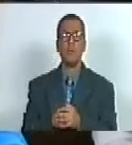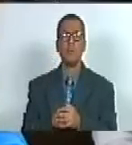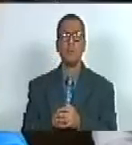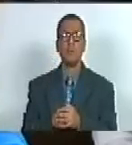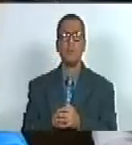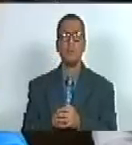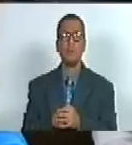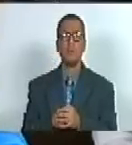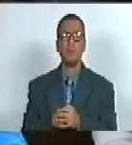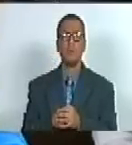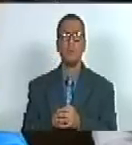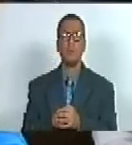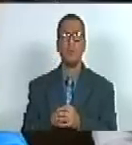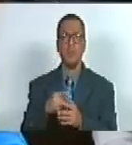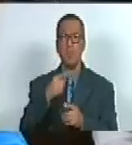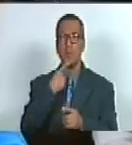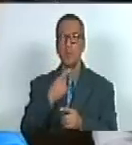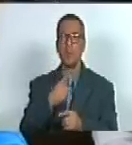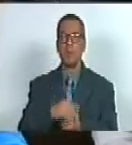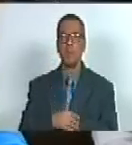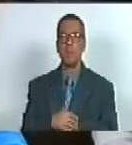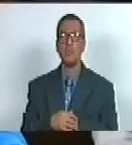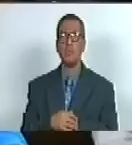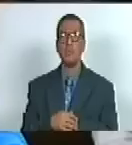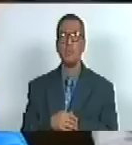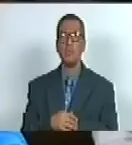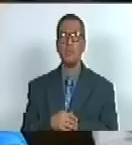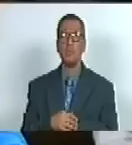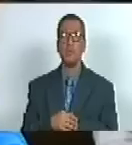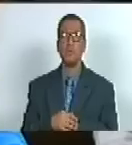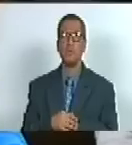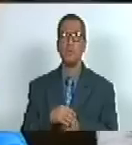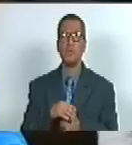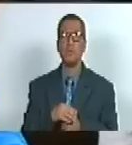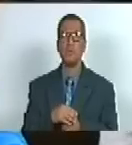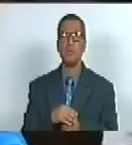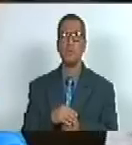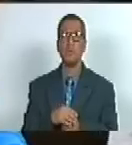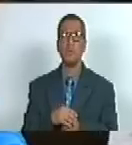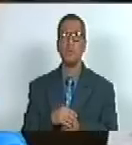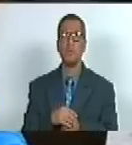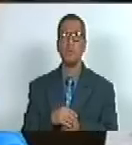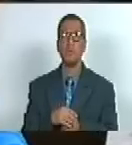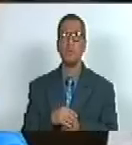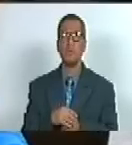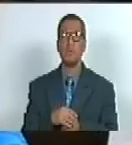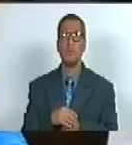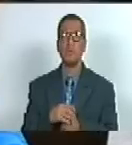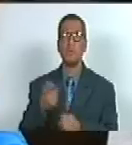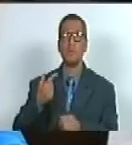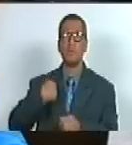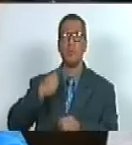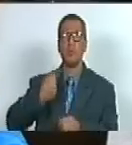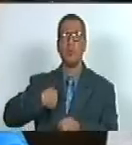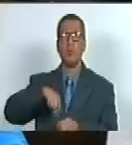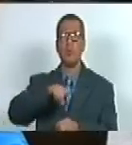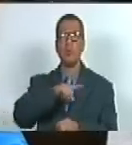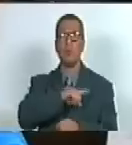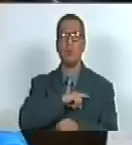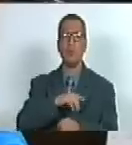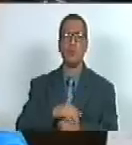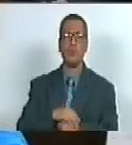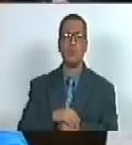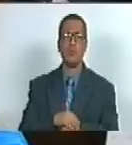siempre suelo decir que en el 2005 siendo nuestro actual presidente